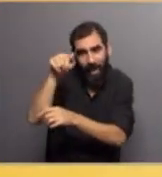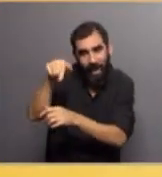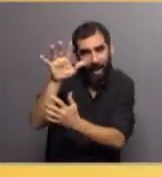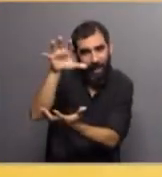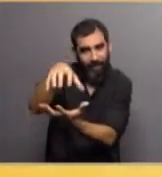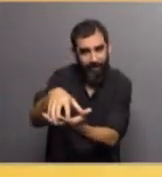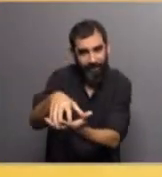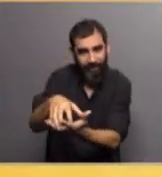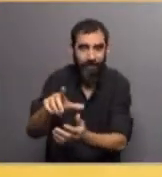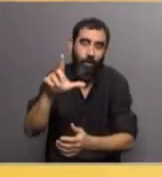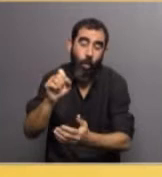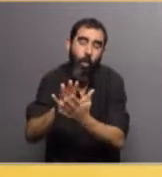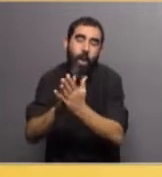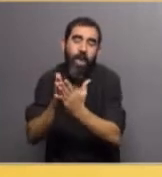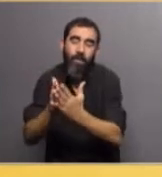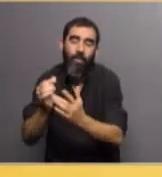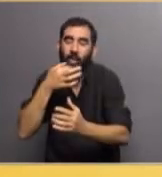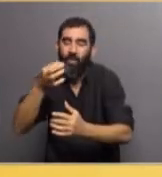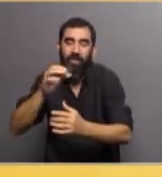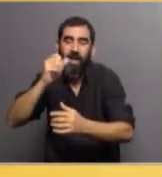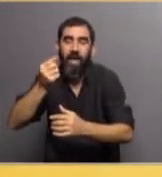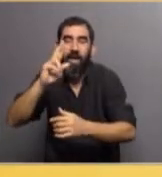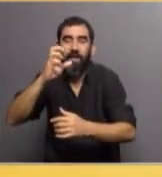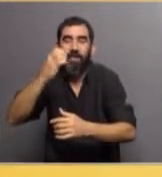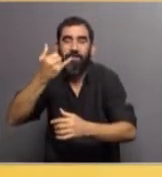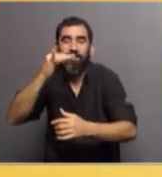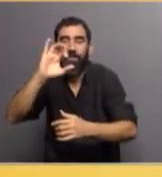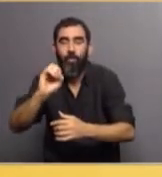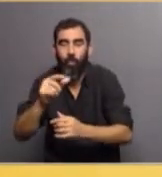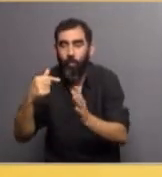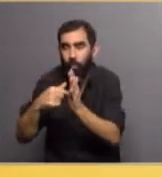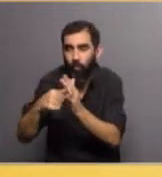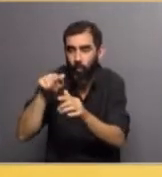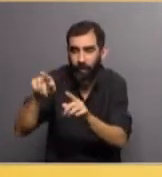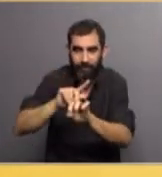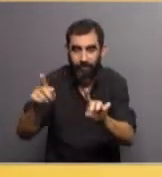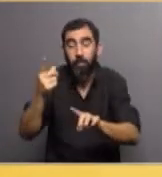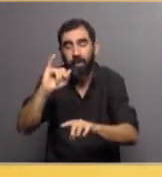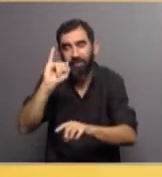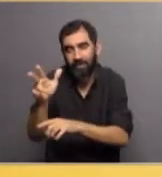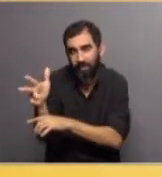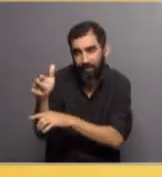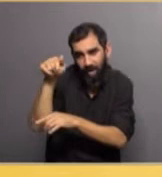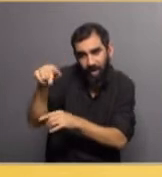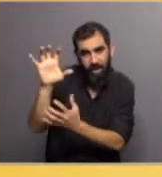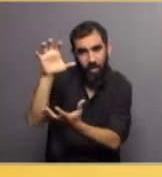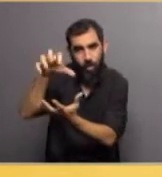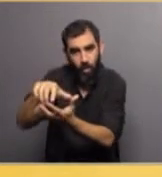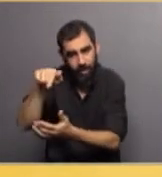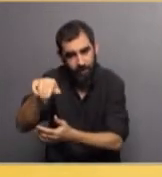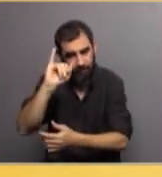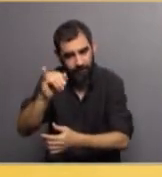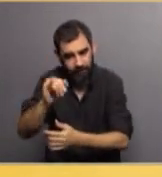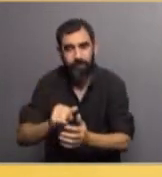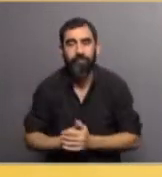Entonces, obviamente el libro no habla de Arecibo en particular, pero fue filmado en este lugar,